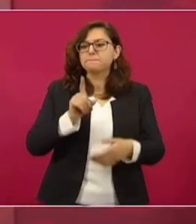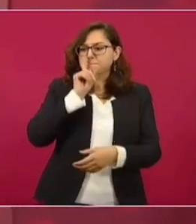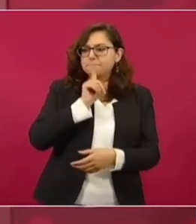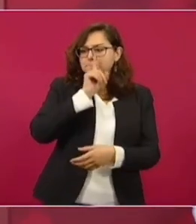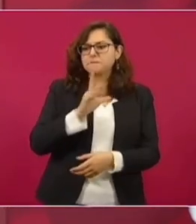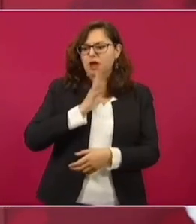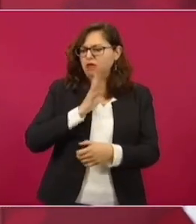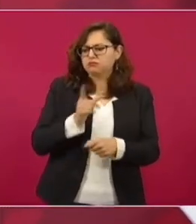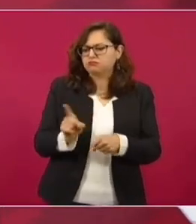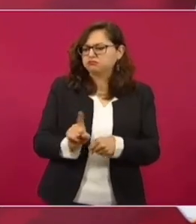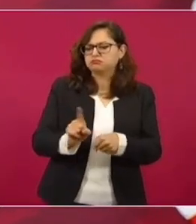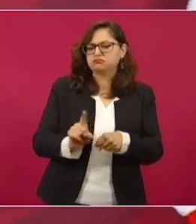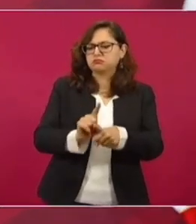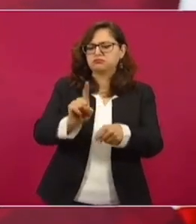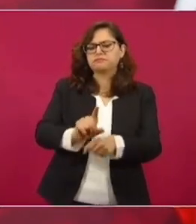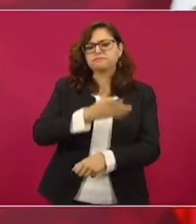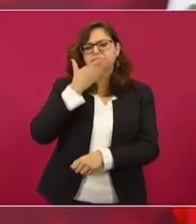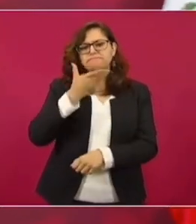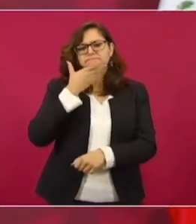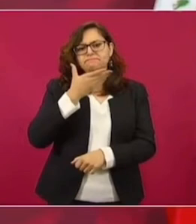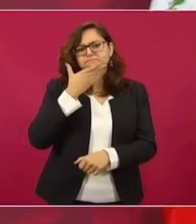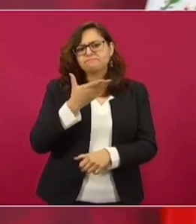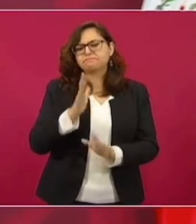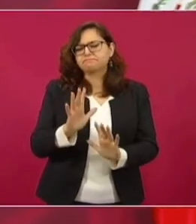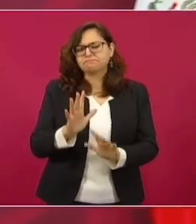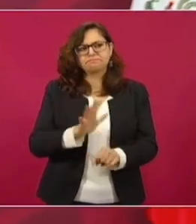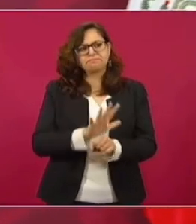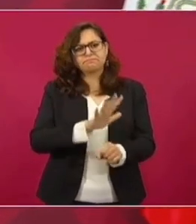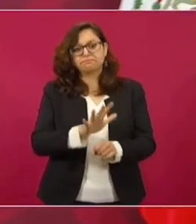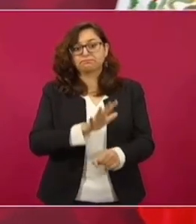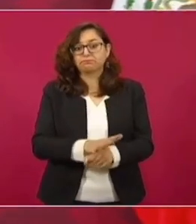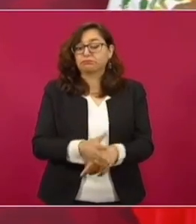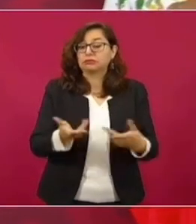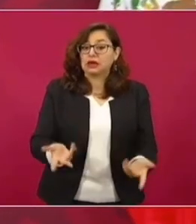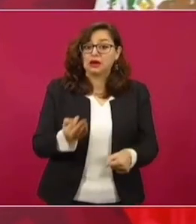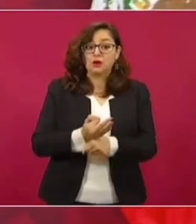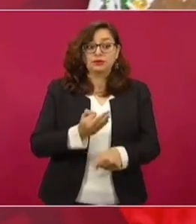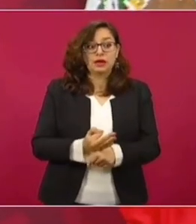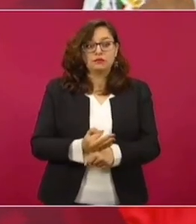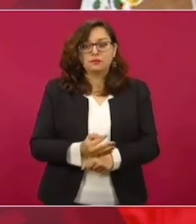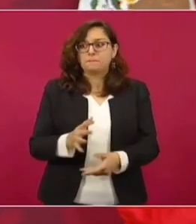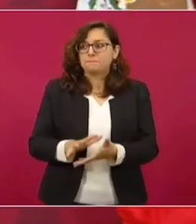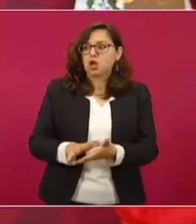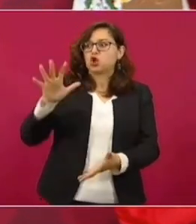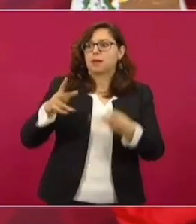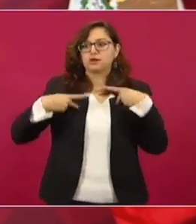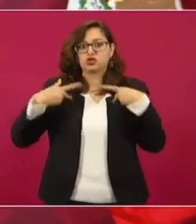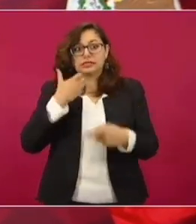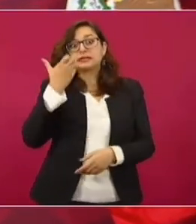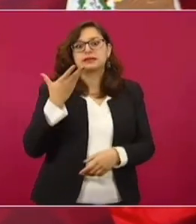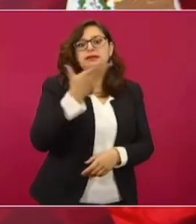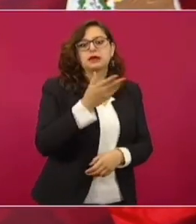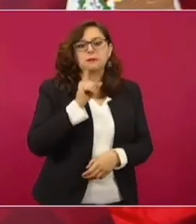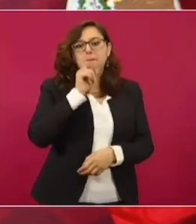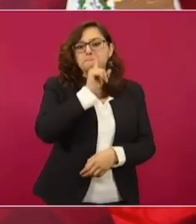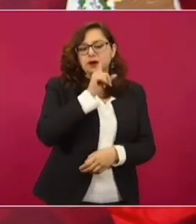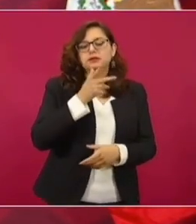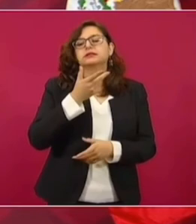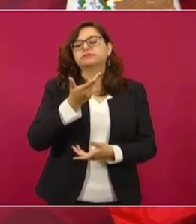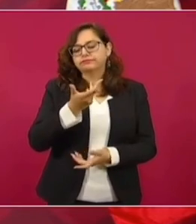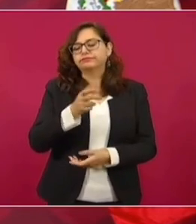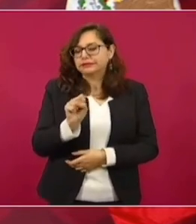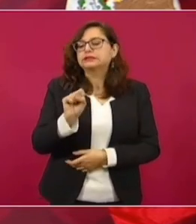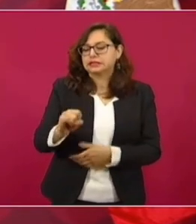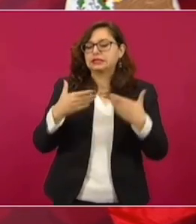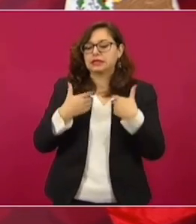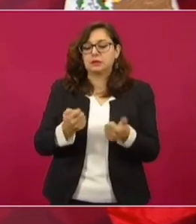diaria, de manera cotidiana, en un número aceptable. Ahora se ha incrementado la demanda, pero también hay que decir que hay, ya lo informó aquí